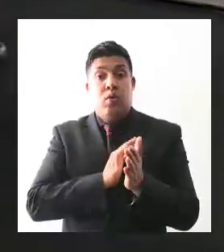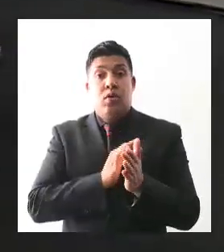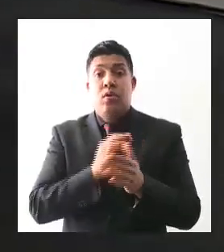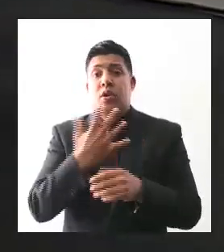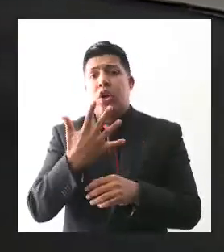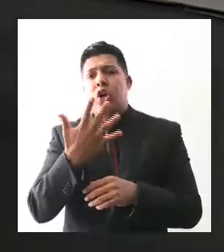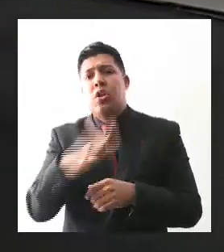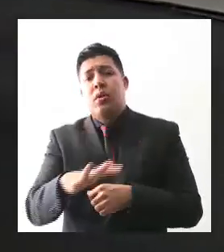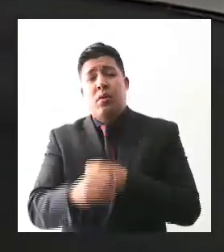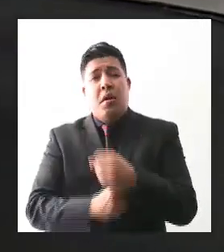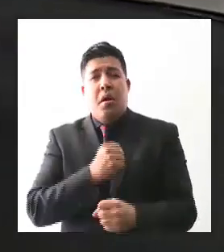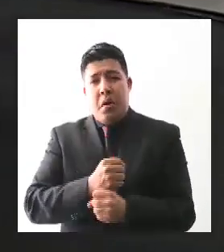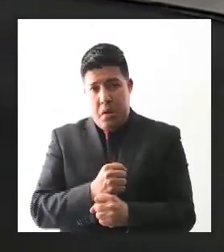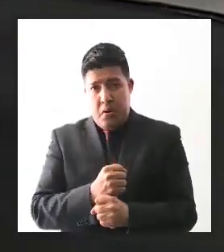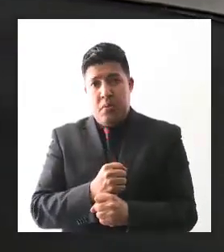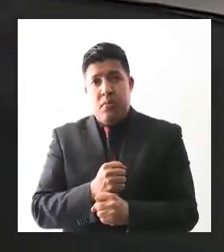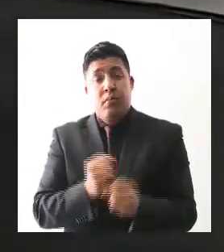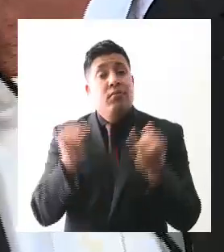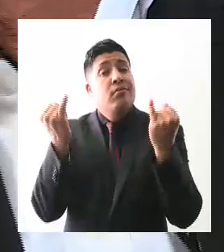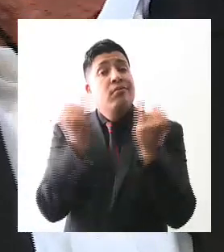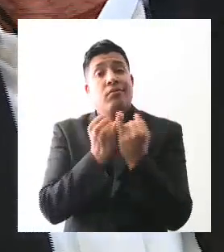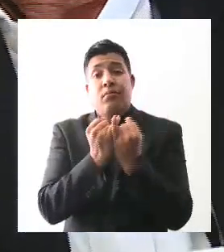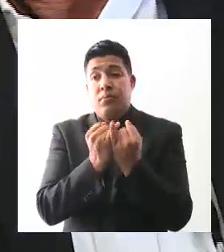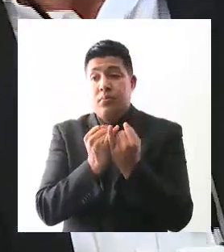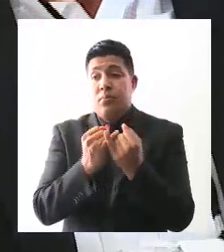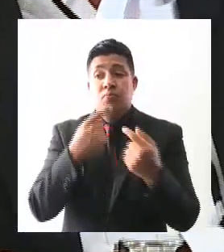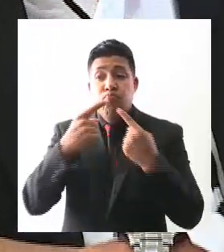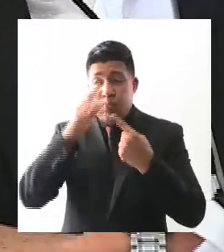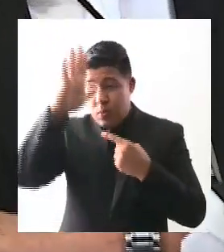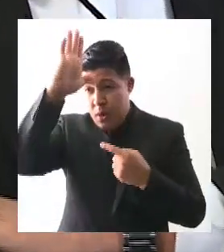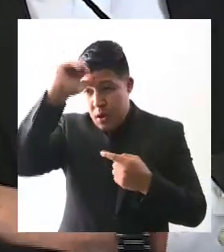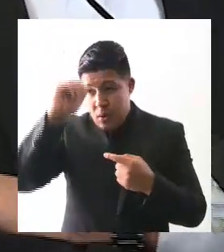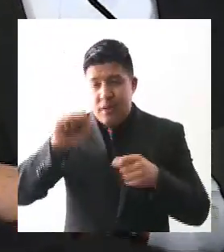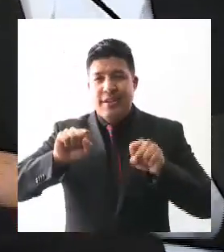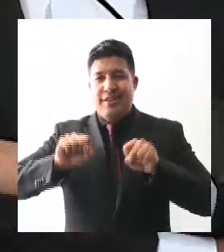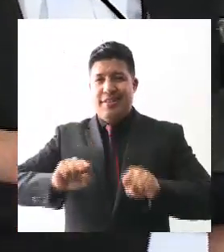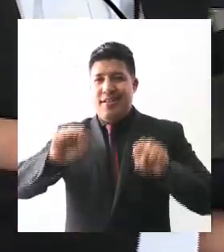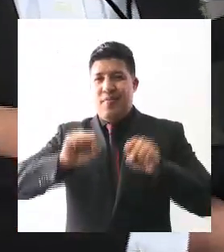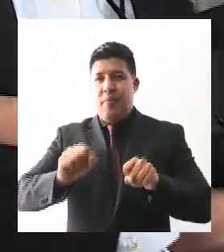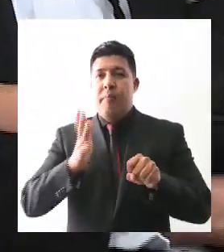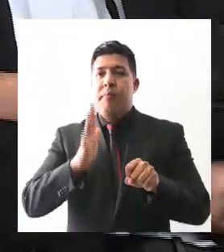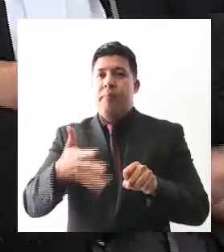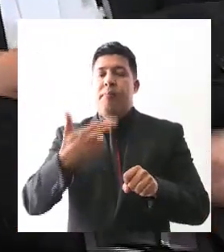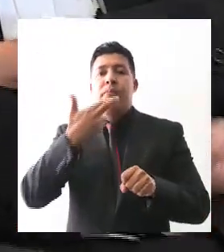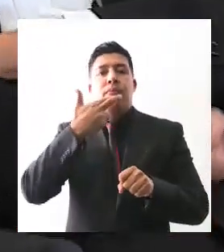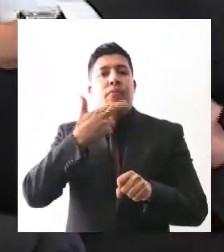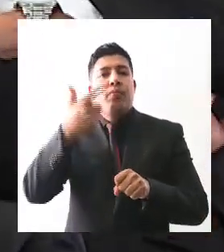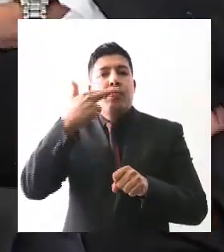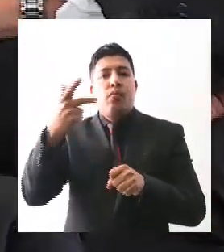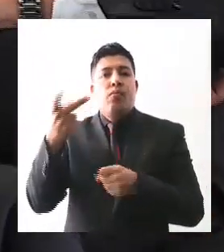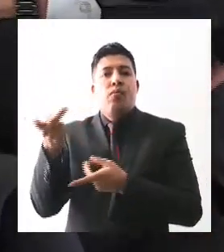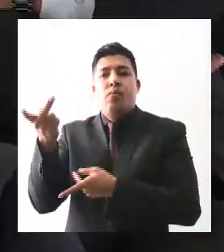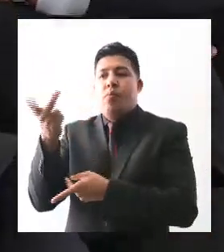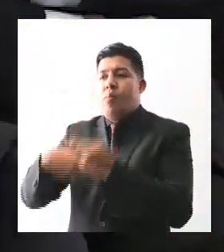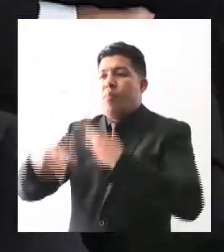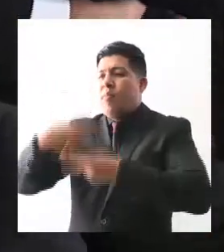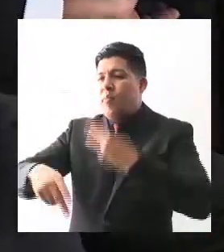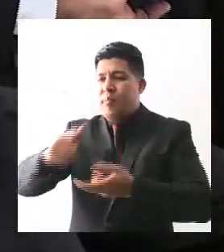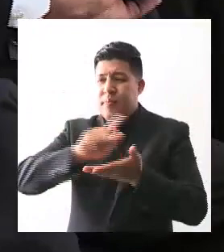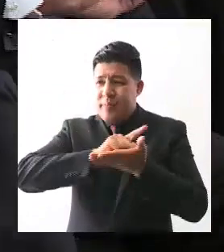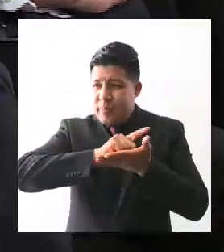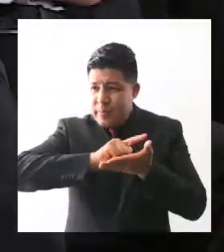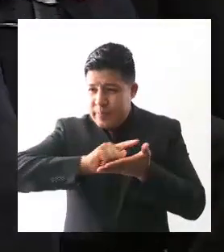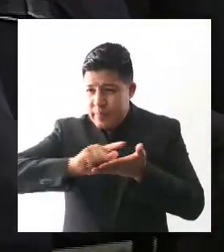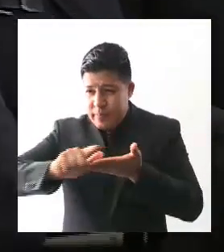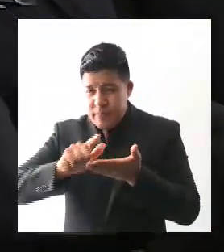años además de cumplir los acuerdos de Chapala que hoy nos ha generado mejores condiciones de abasto y de limpieza del caudal y de la